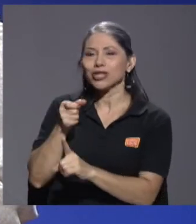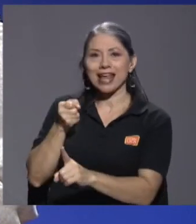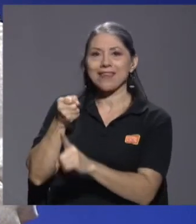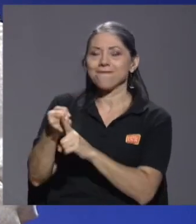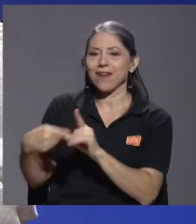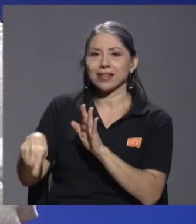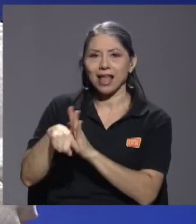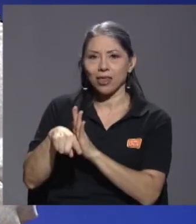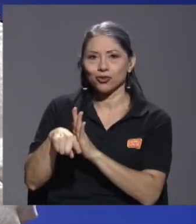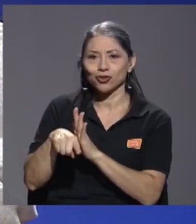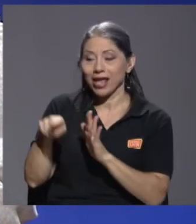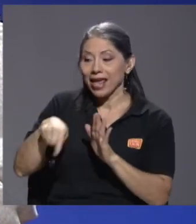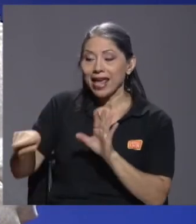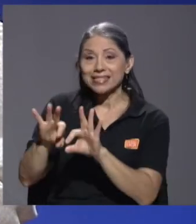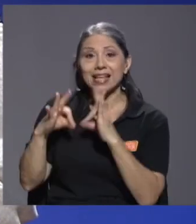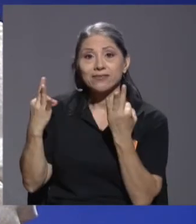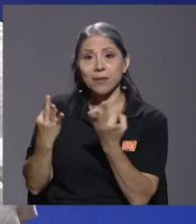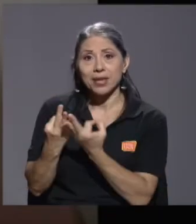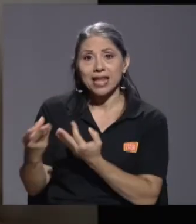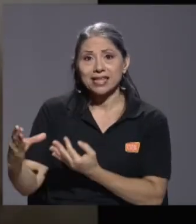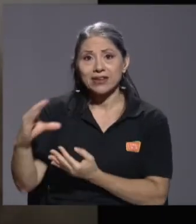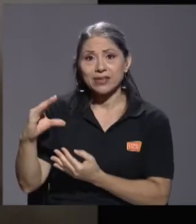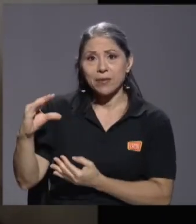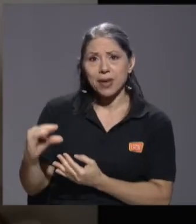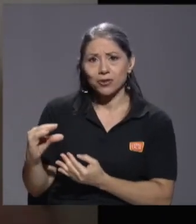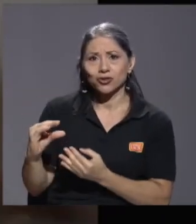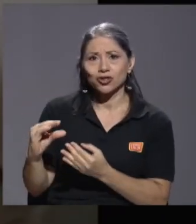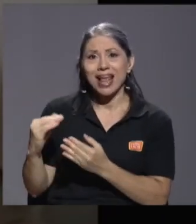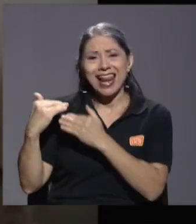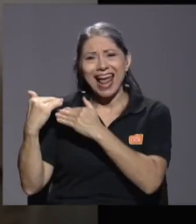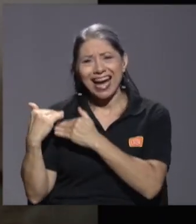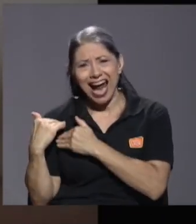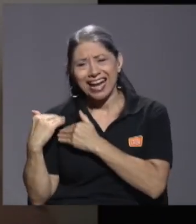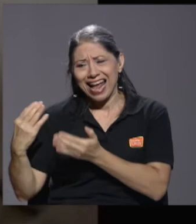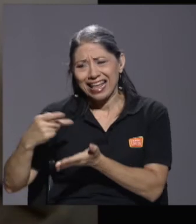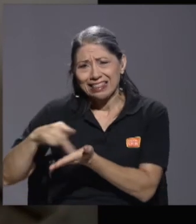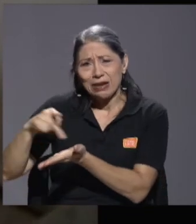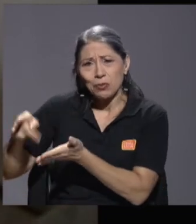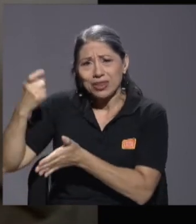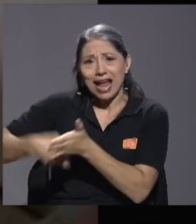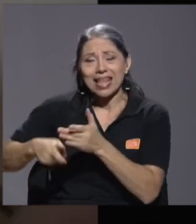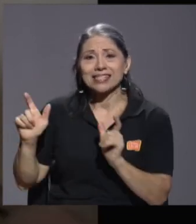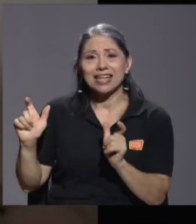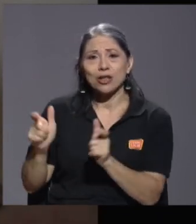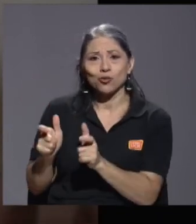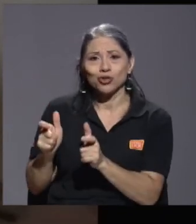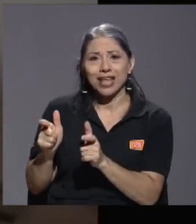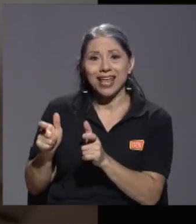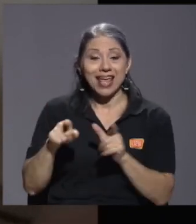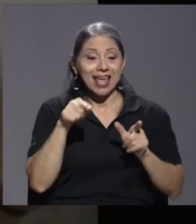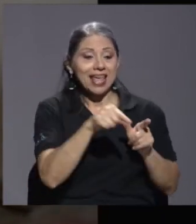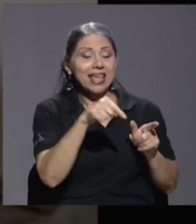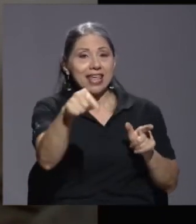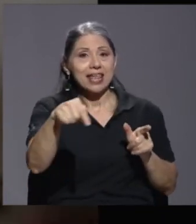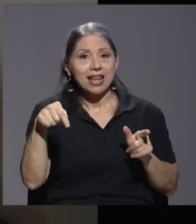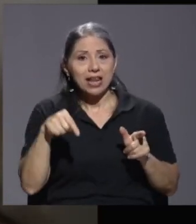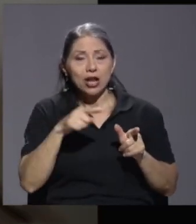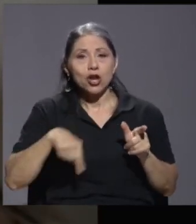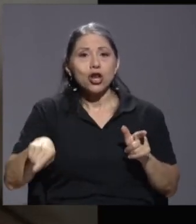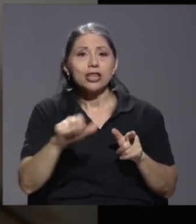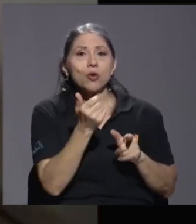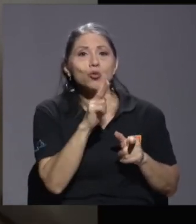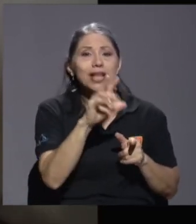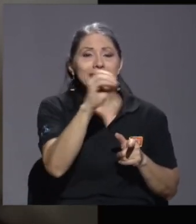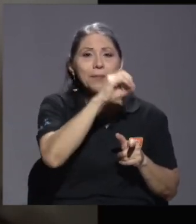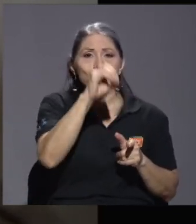carga sobre el desil de menores ingresos se reduce. Y la carga sobre muchos productos que los costarricenses consumen al bajar el impuesto de un 13